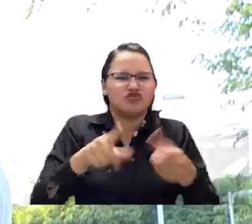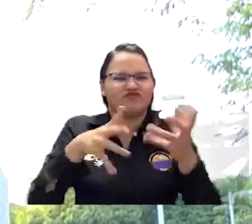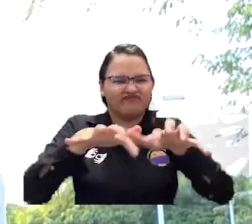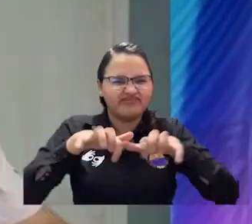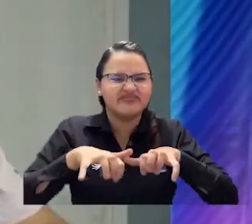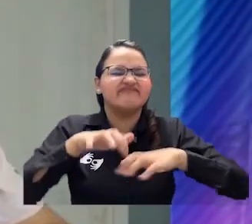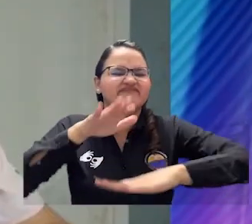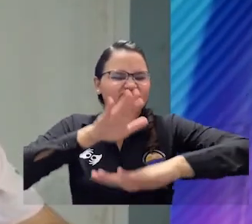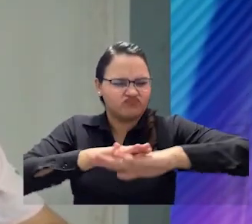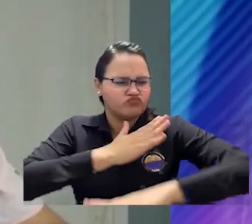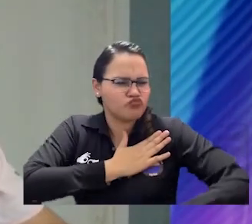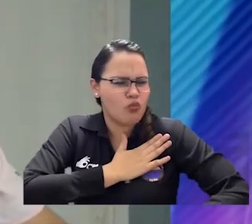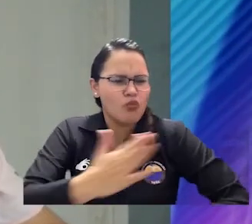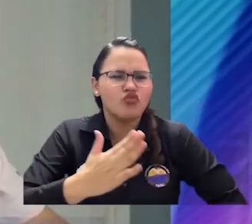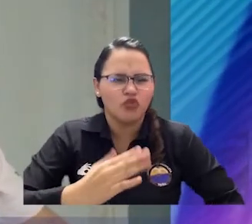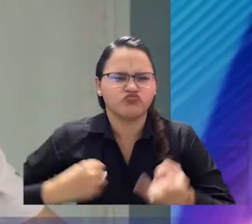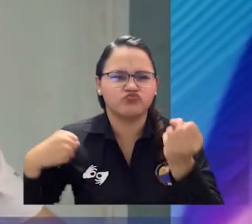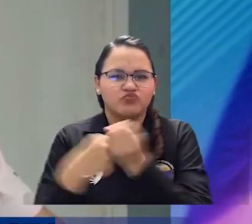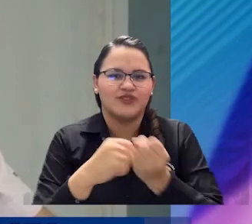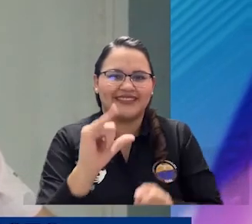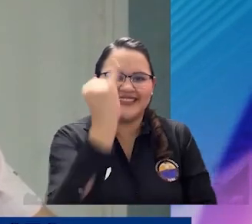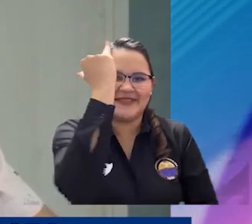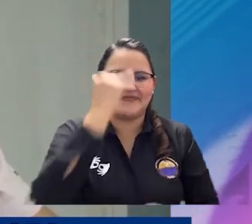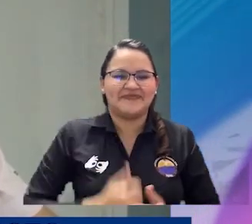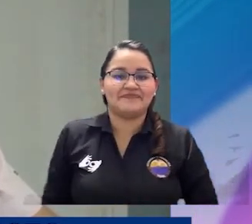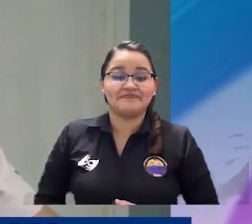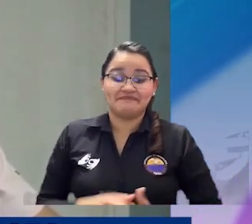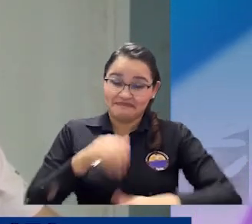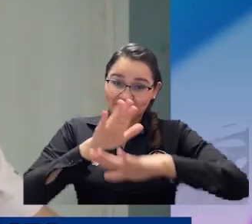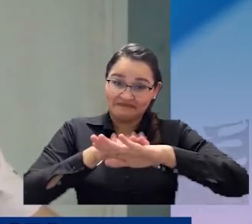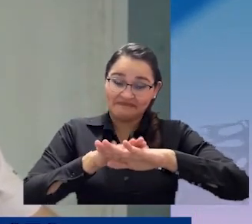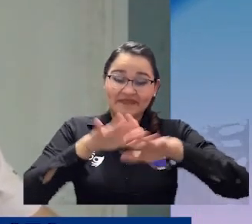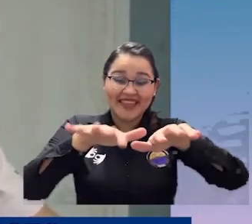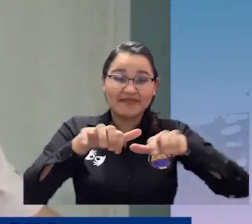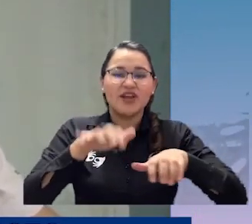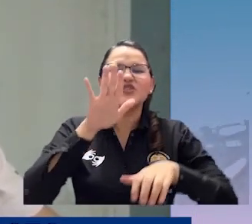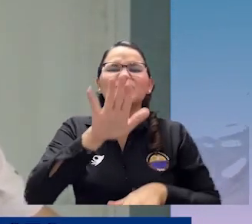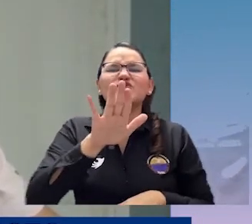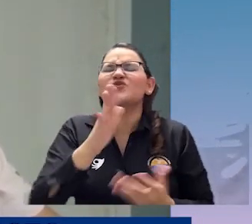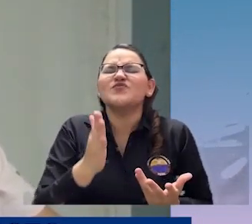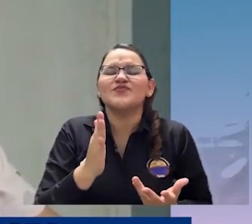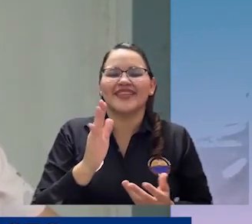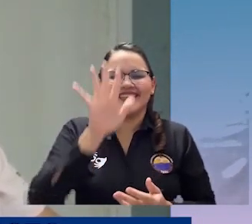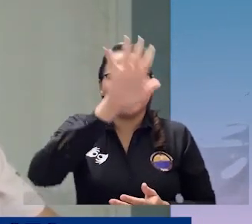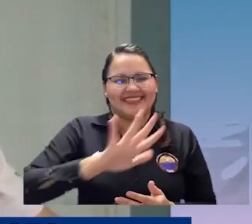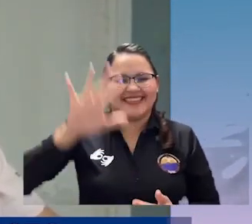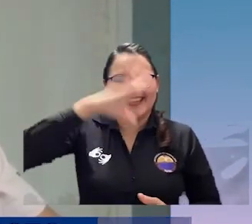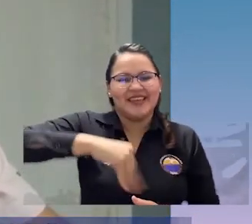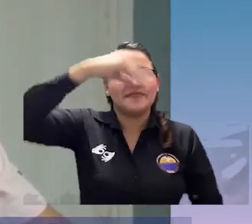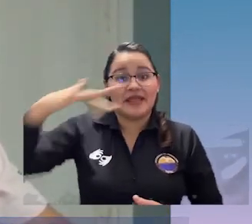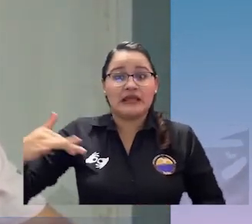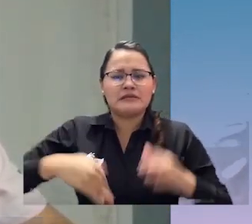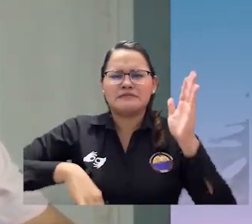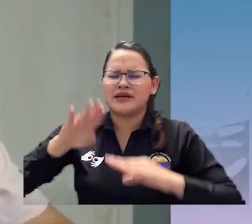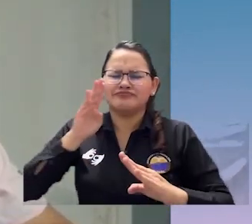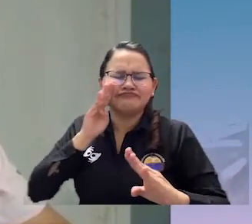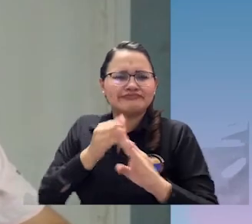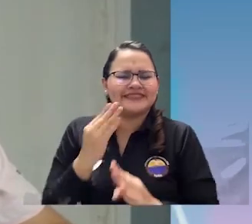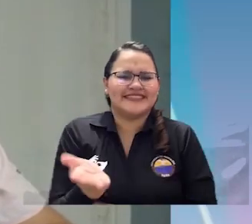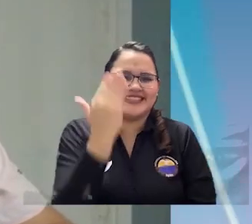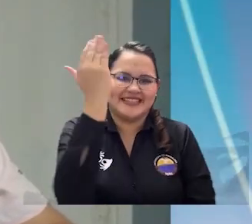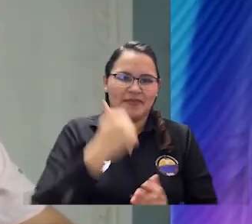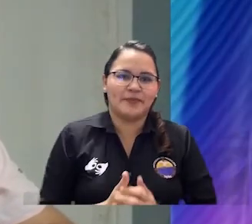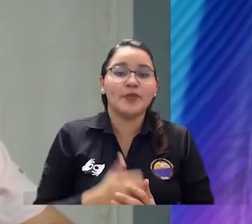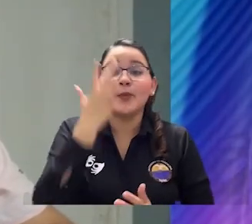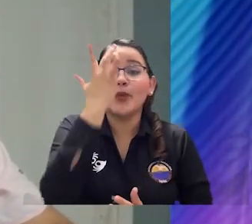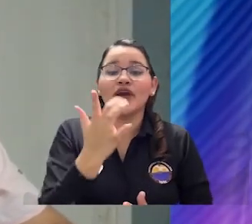estudiantes. También quiero felicitar a la presidencia por su aporte de más de 3 mil millones de pesos para el fondo de gratuidad. De